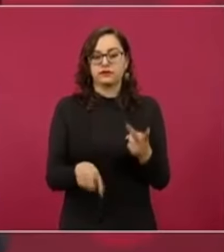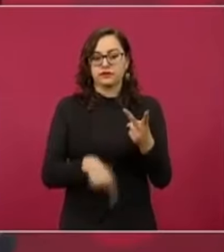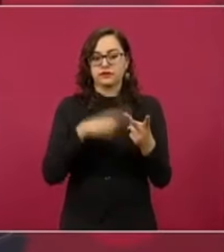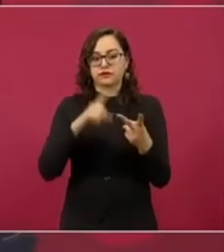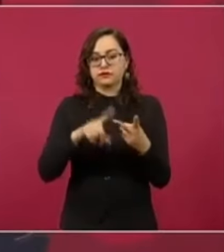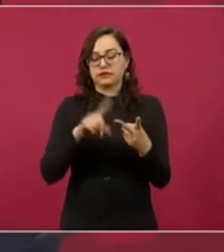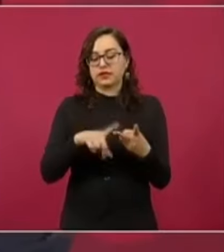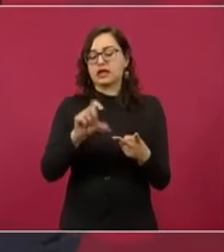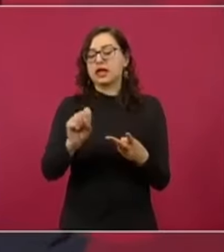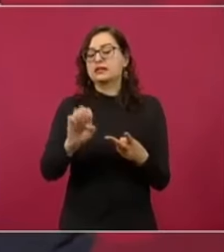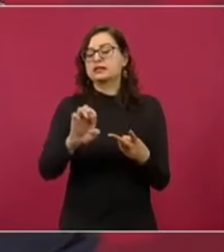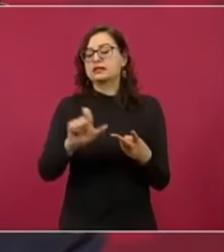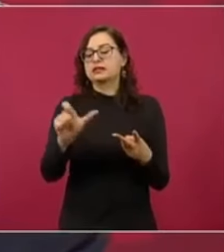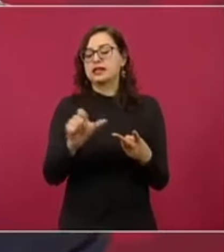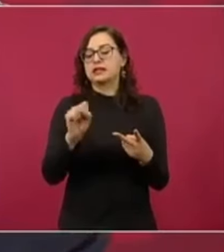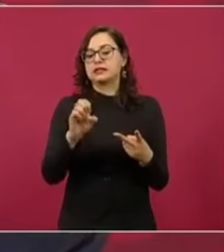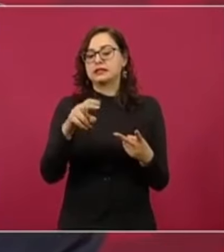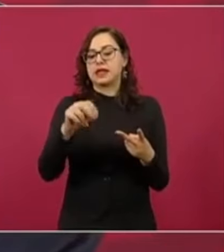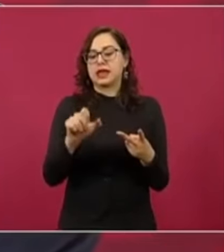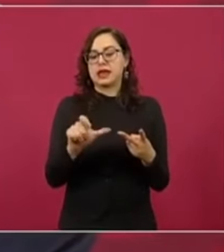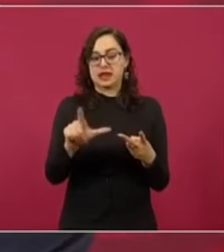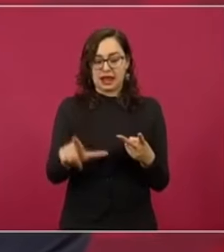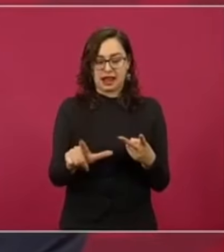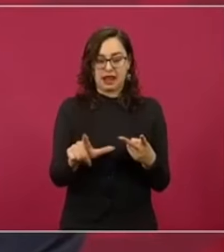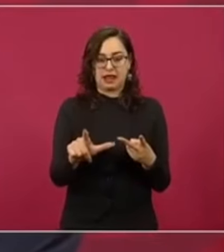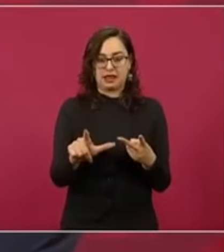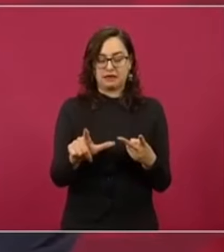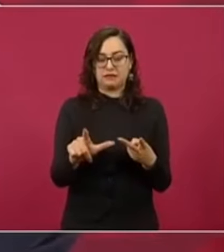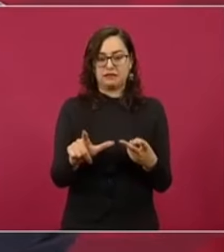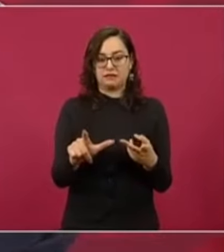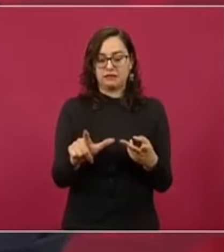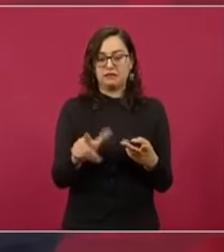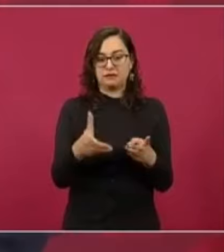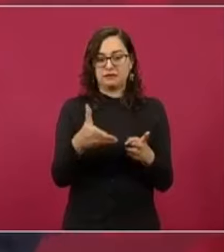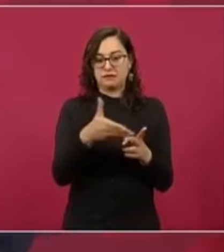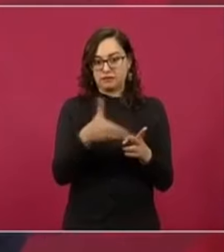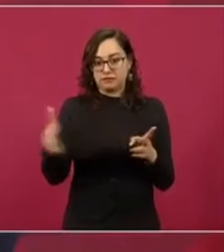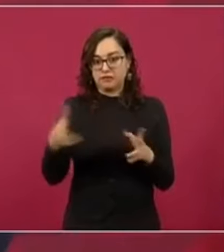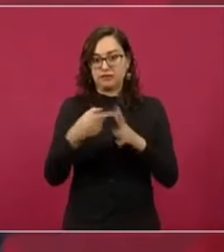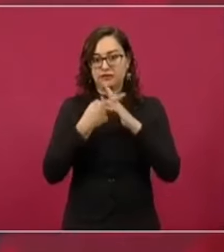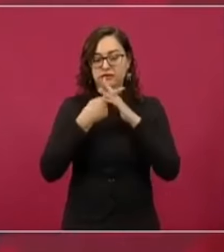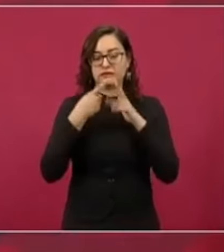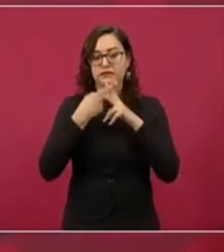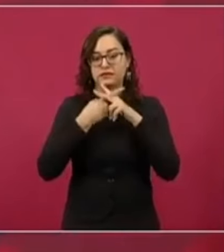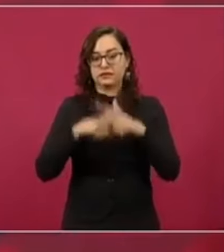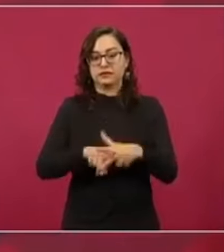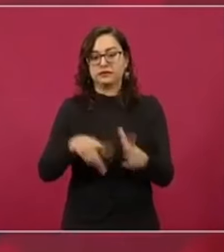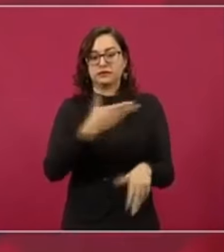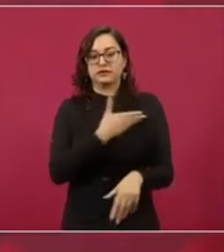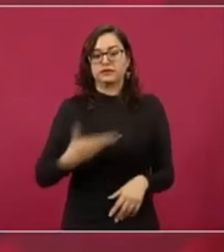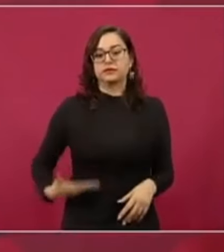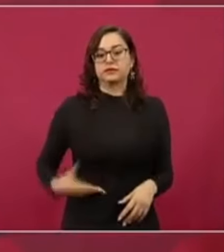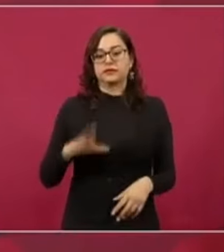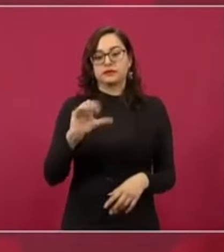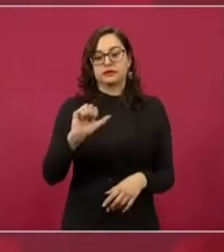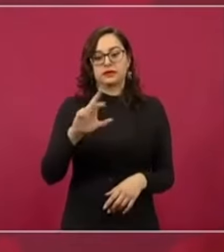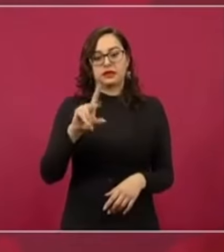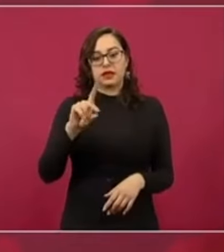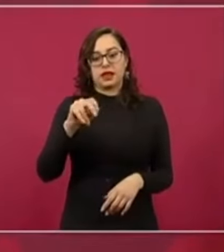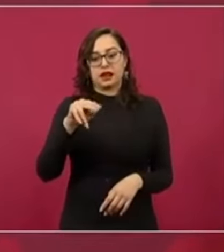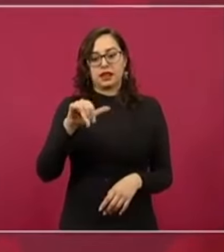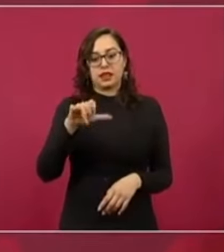seccional, cuando iniciaba el presidente Cárdenas, la presidencia de la República,